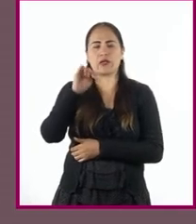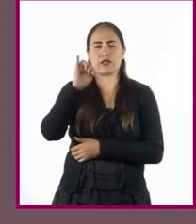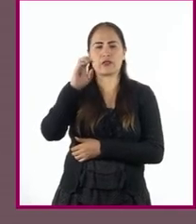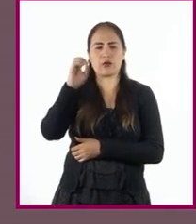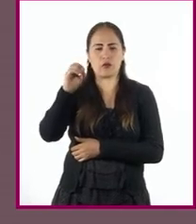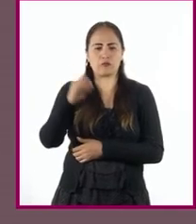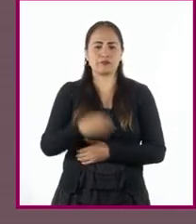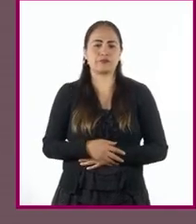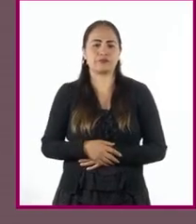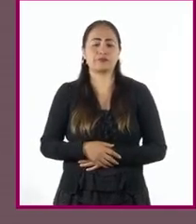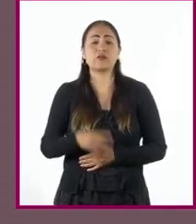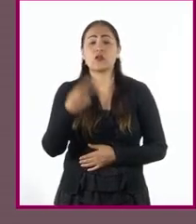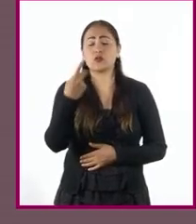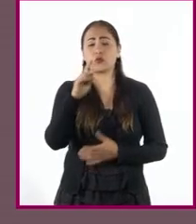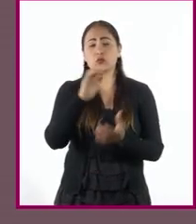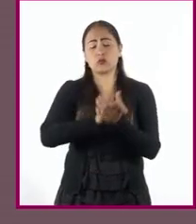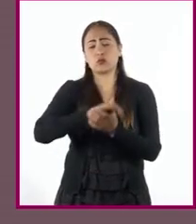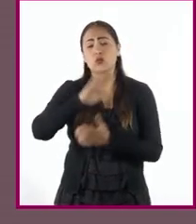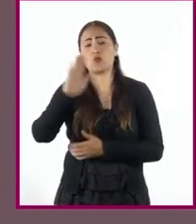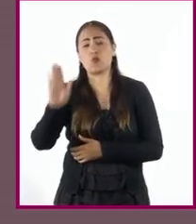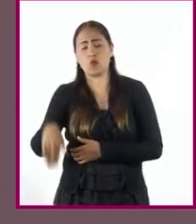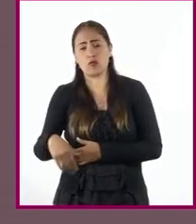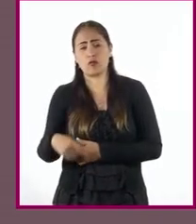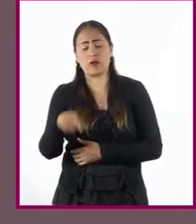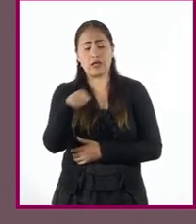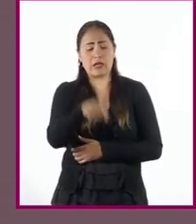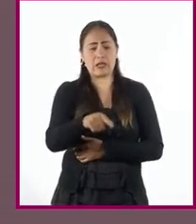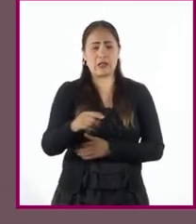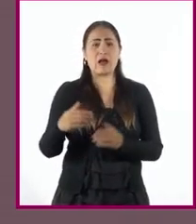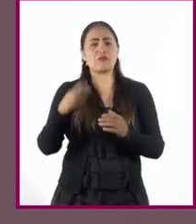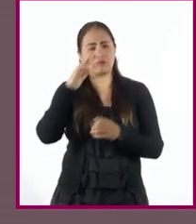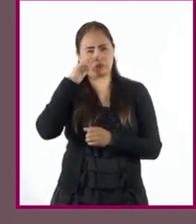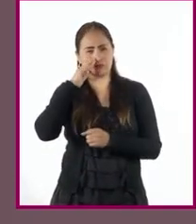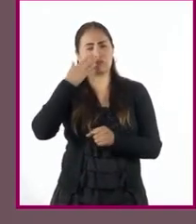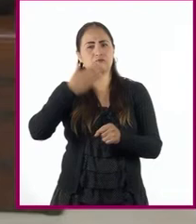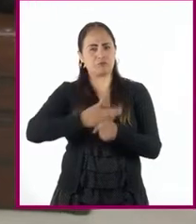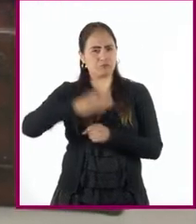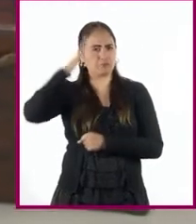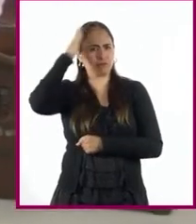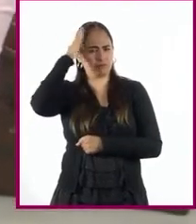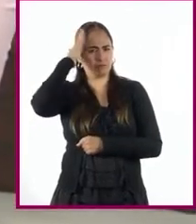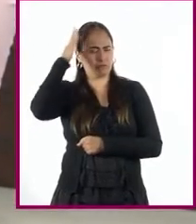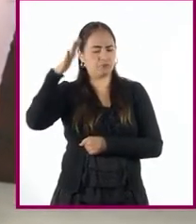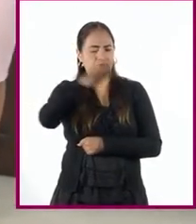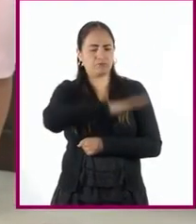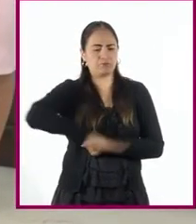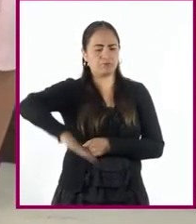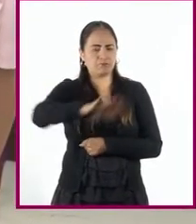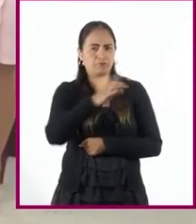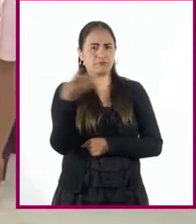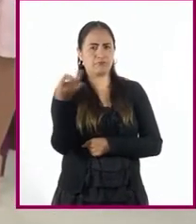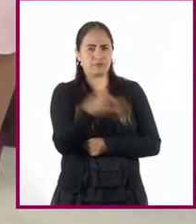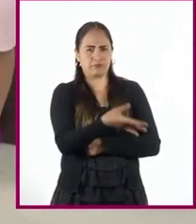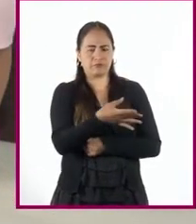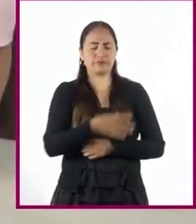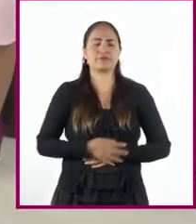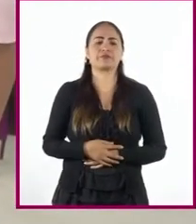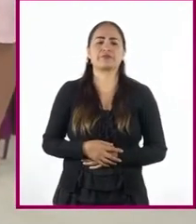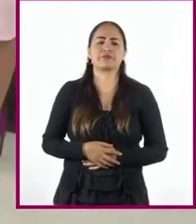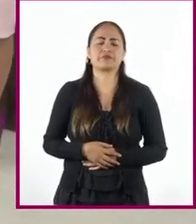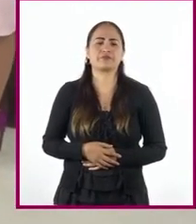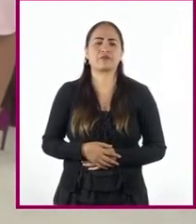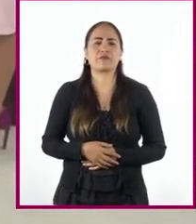quien, a la muerte de su marido, se hizo cargo de la expedición a ese territorio. Gracias a